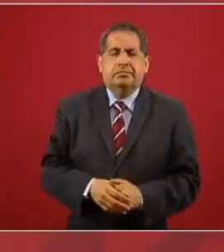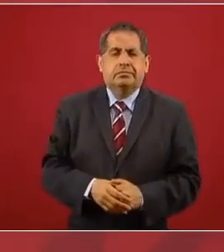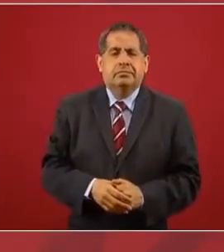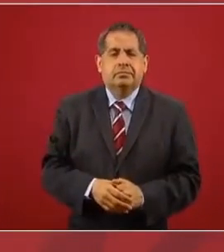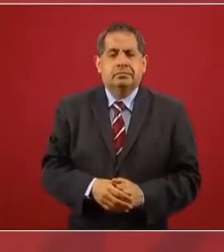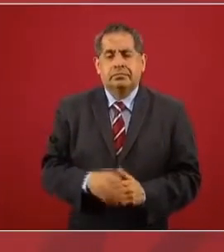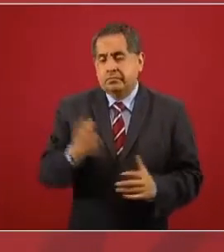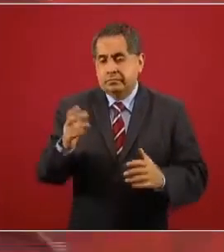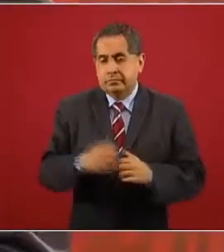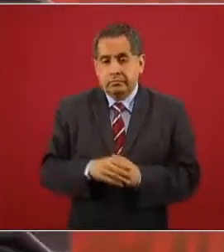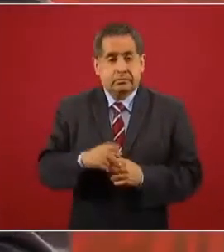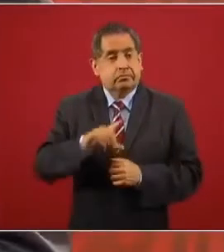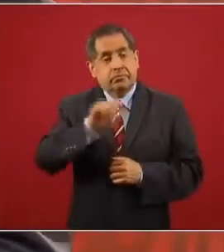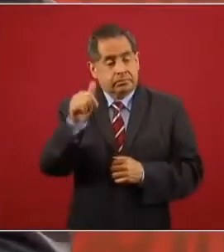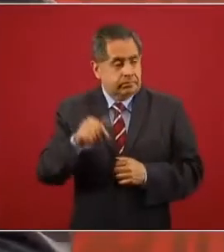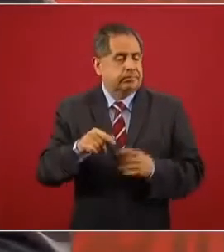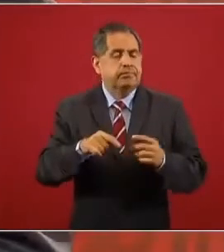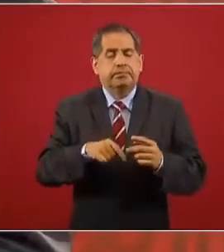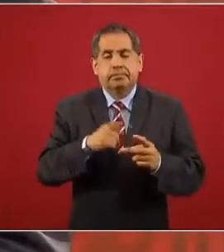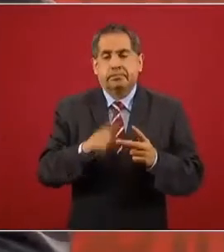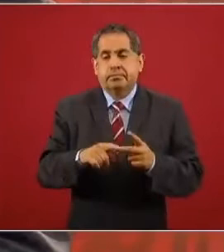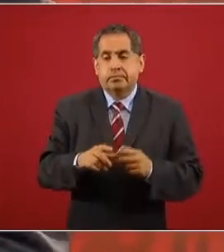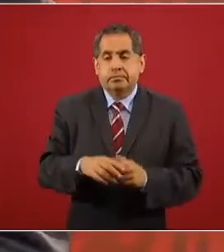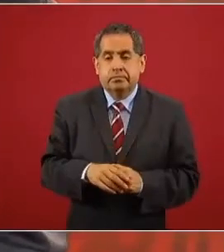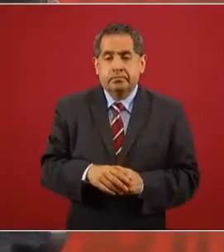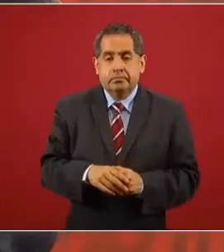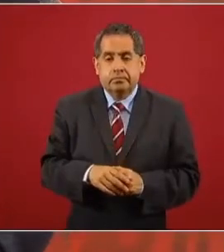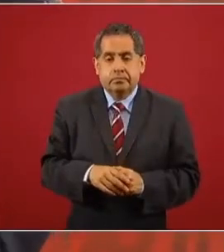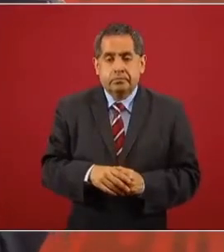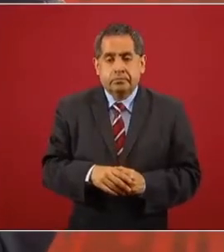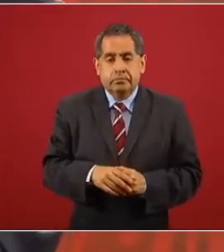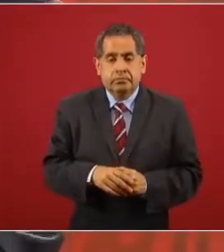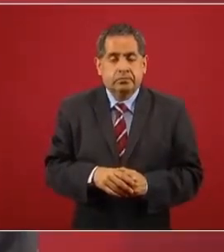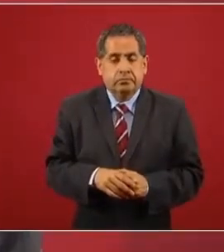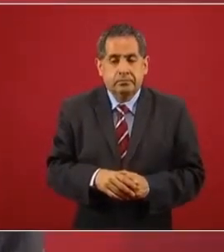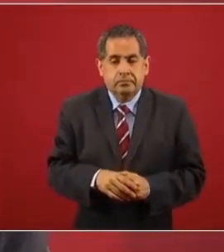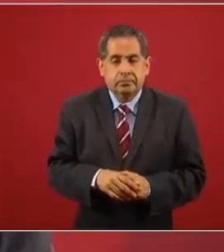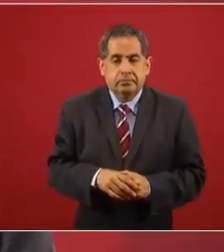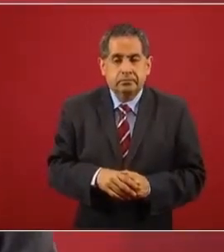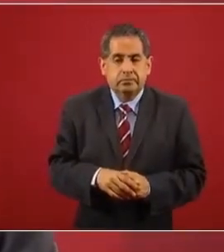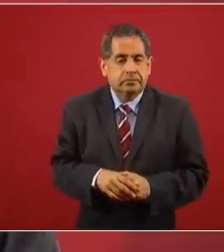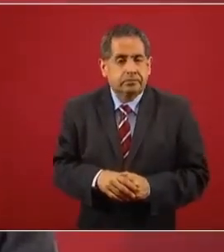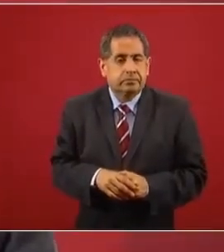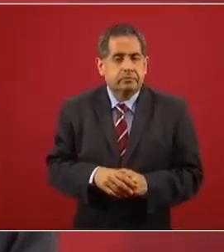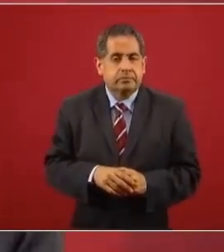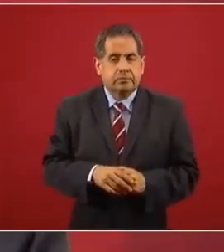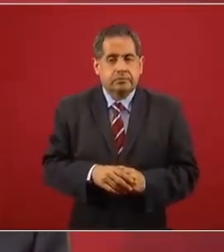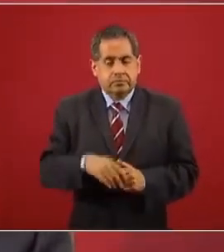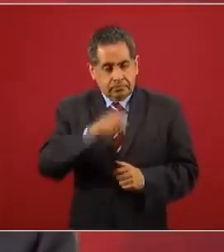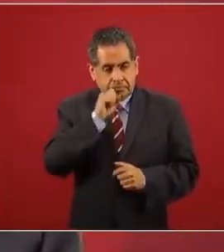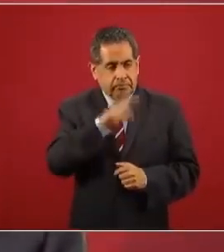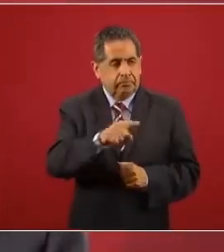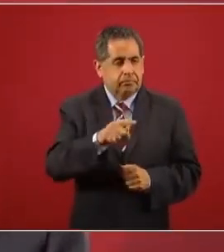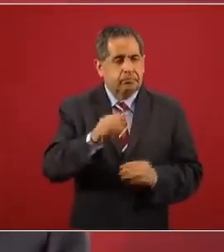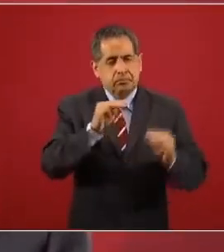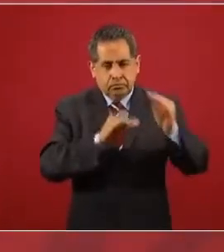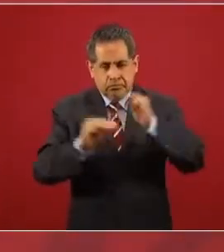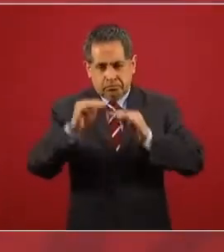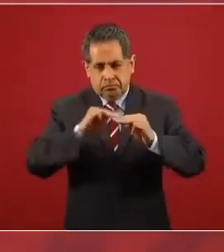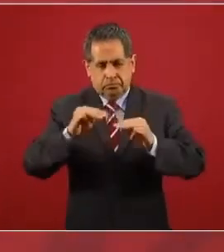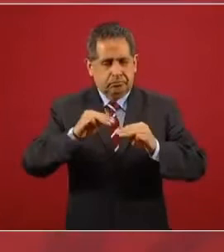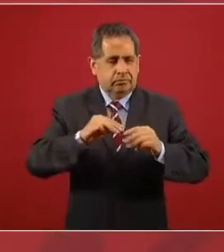Bueno, luego, ahí mismo en la rumorosa,